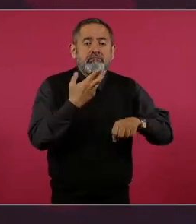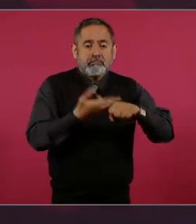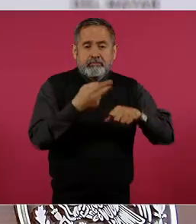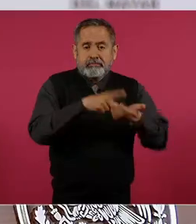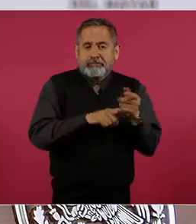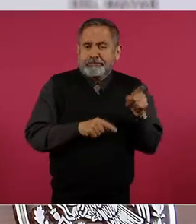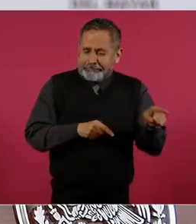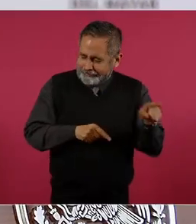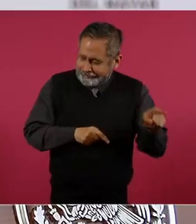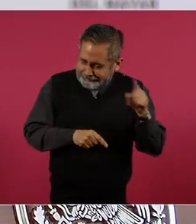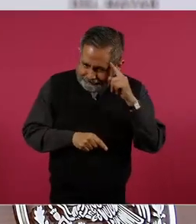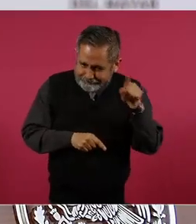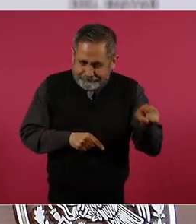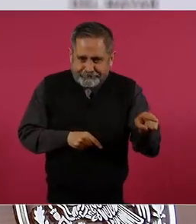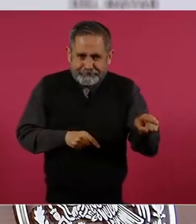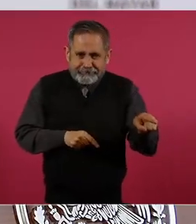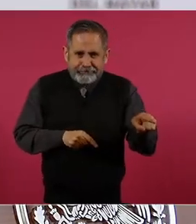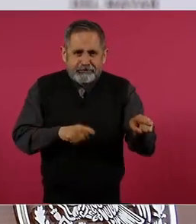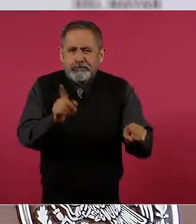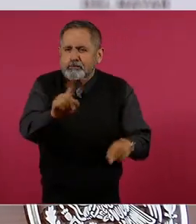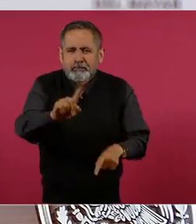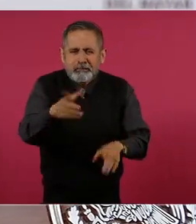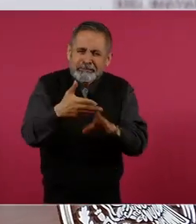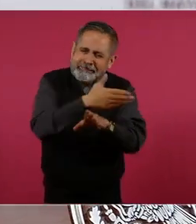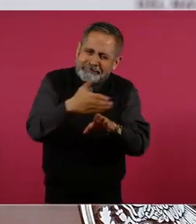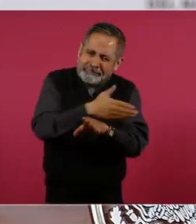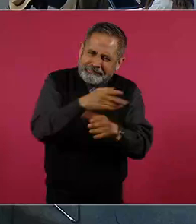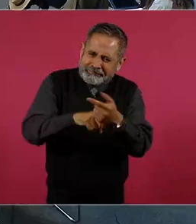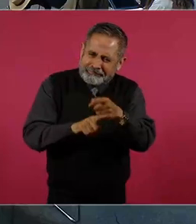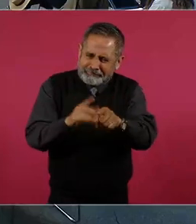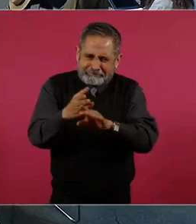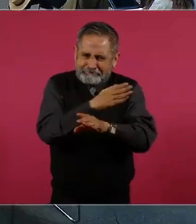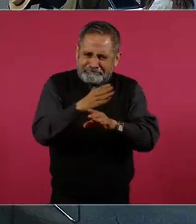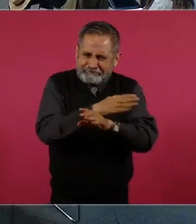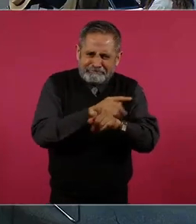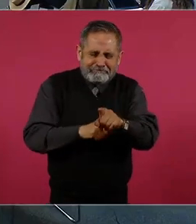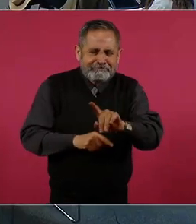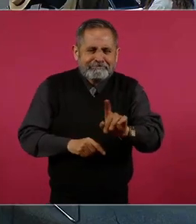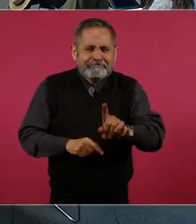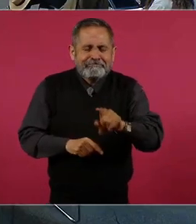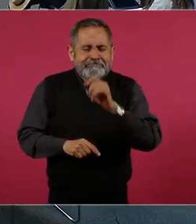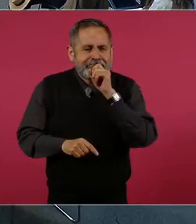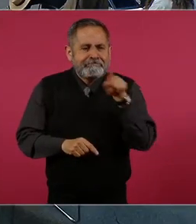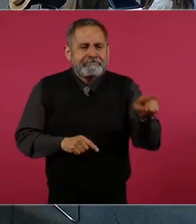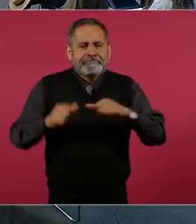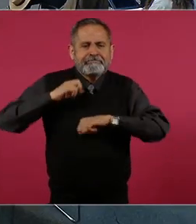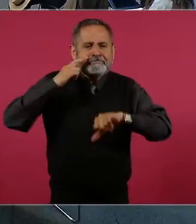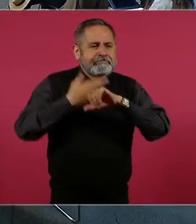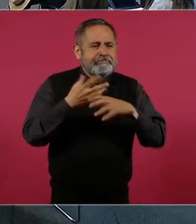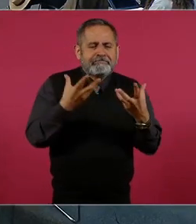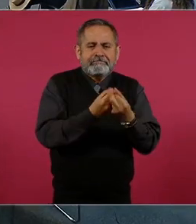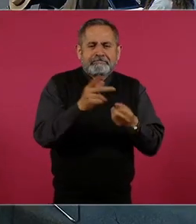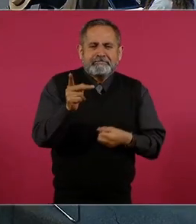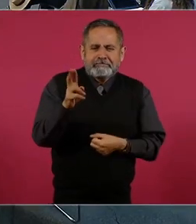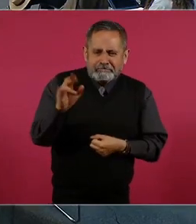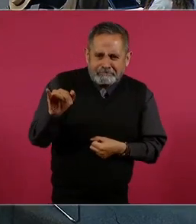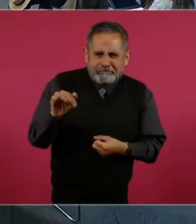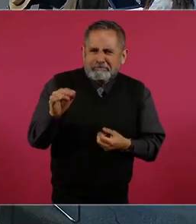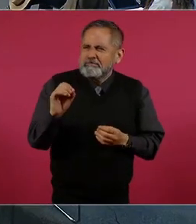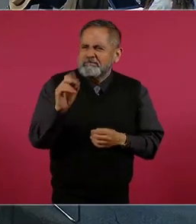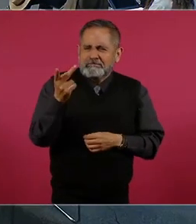o en la Copa México? No, antes, antes estuvo de vocero del PRI o del PAN